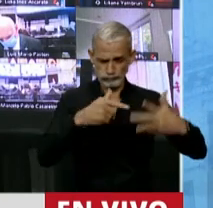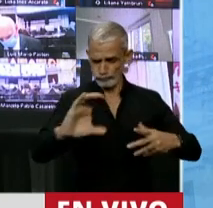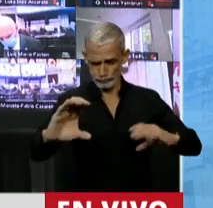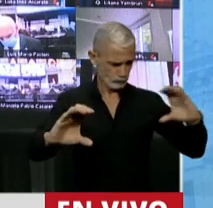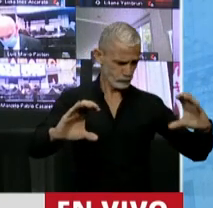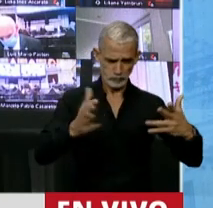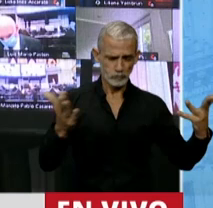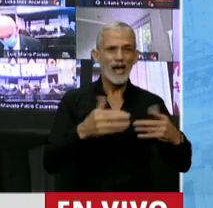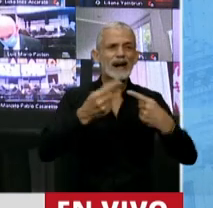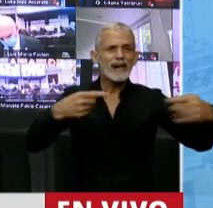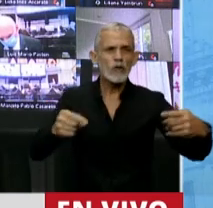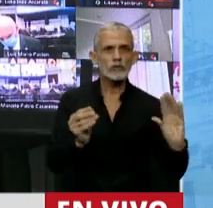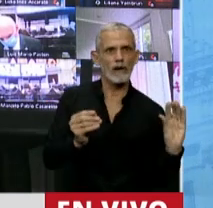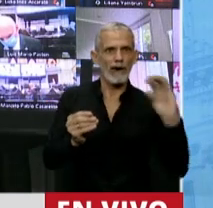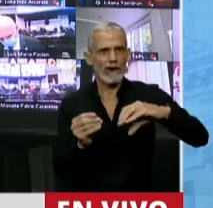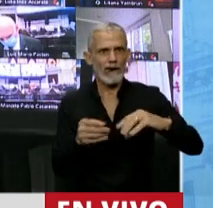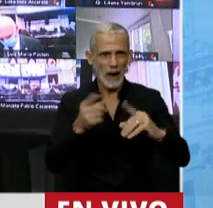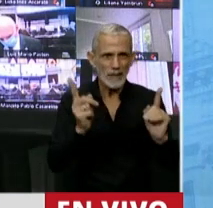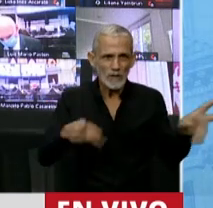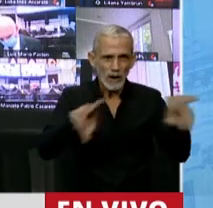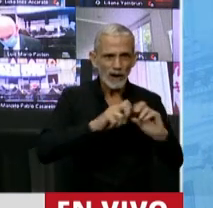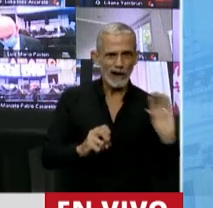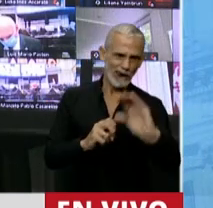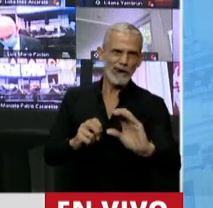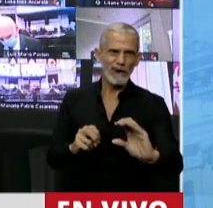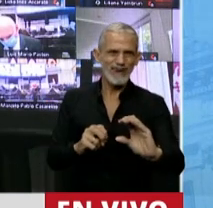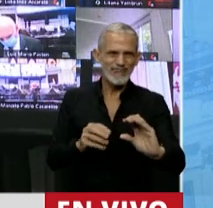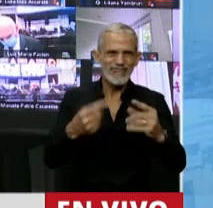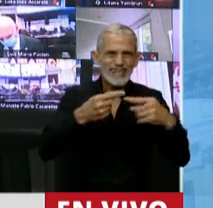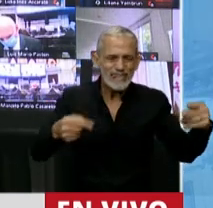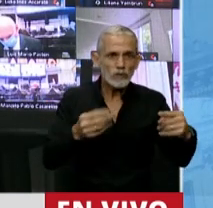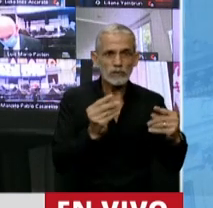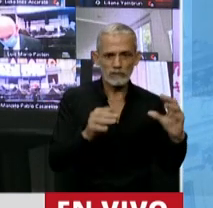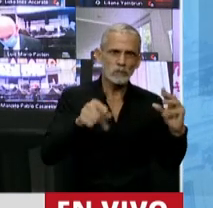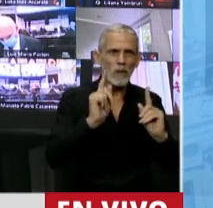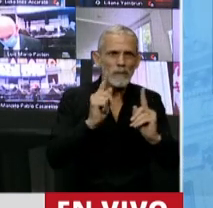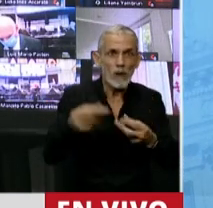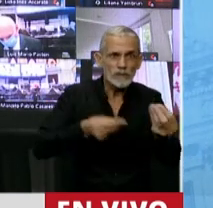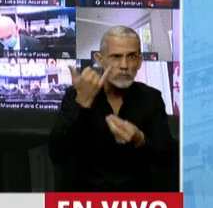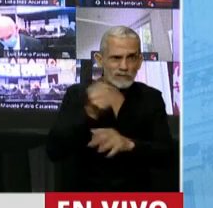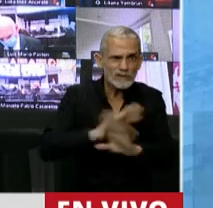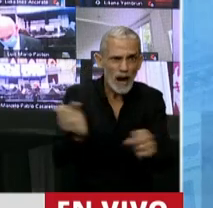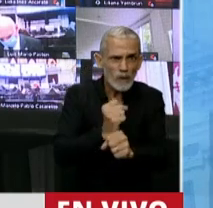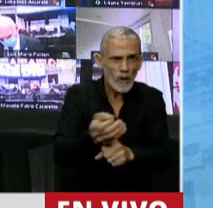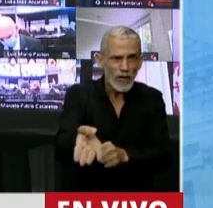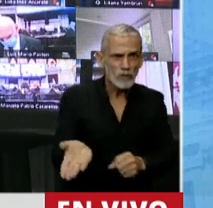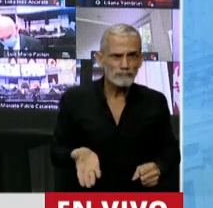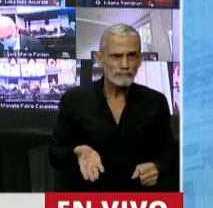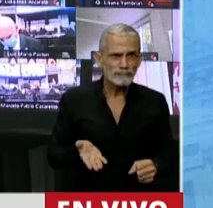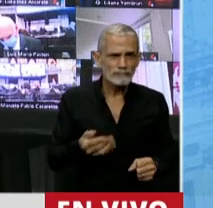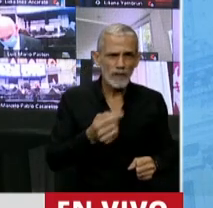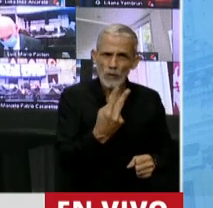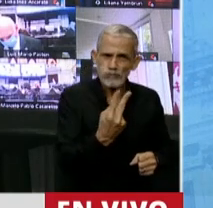recursos adicionales con recursos que terminan sustituyendo lo que el presupuesto tiene previsto.